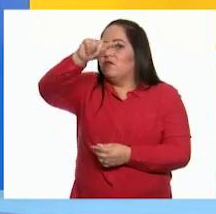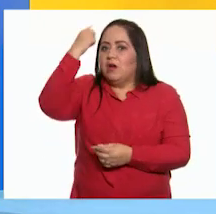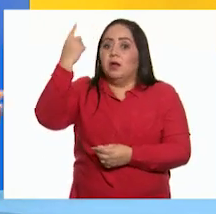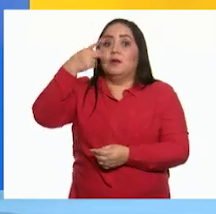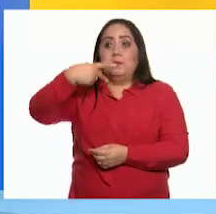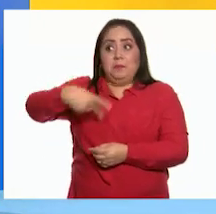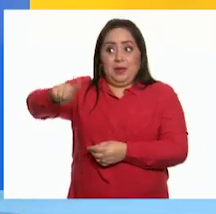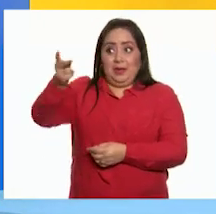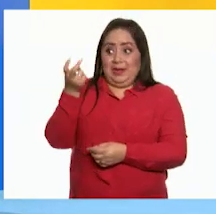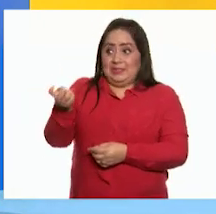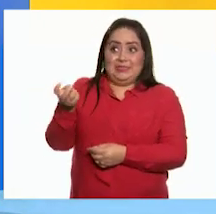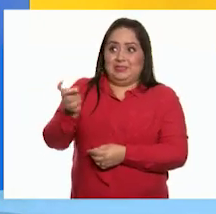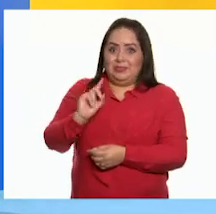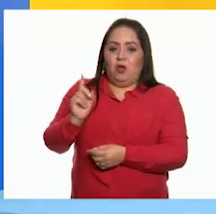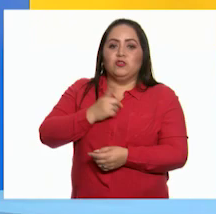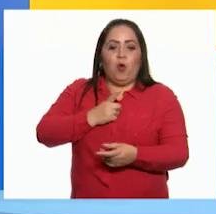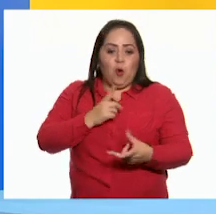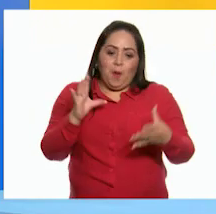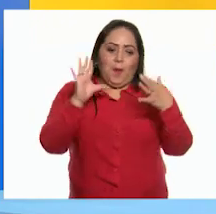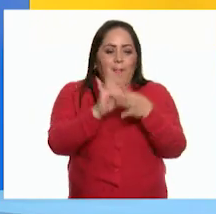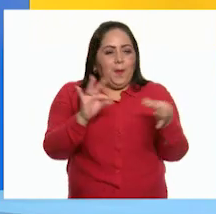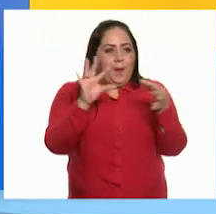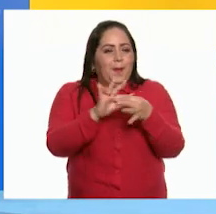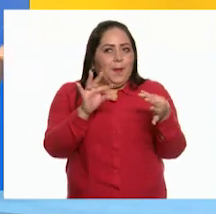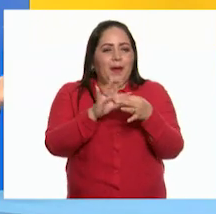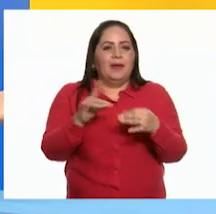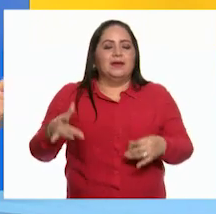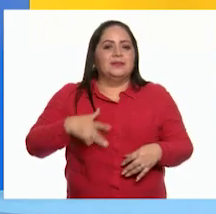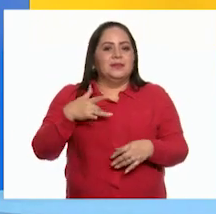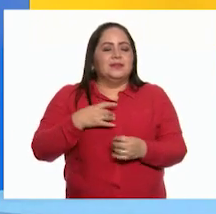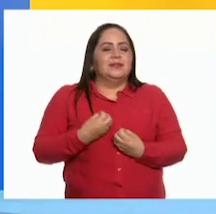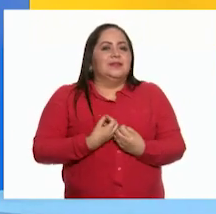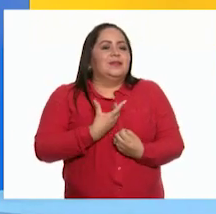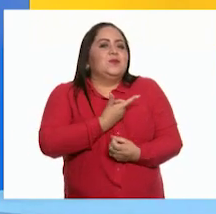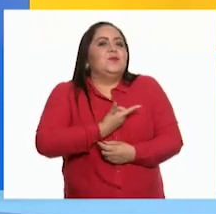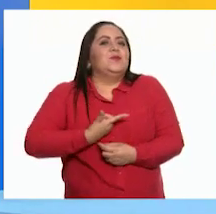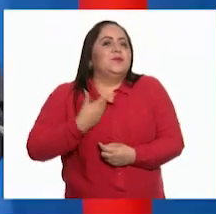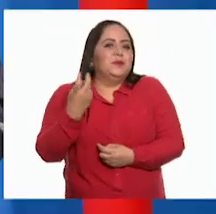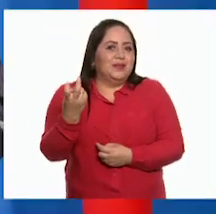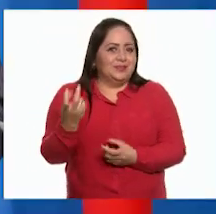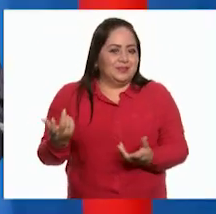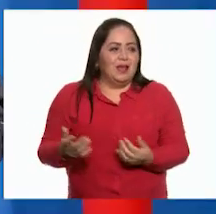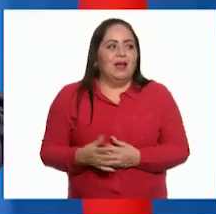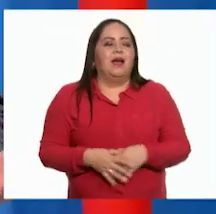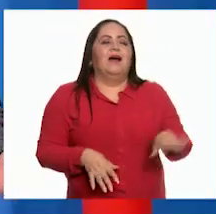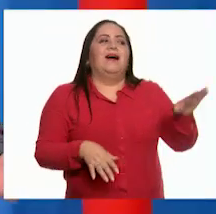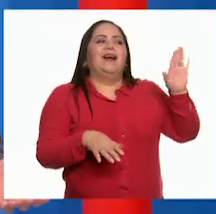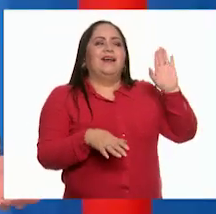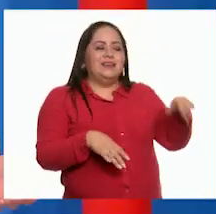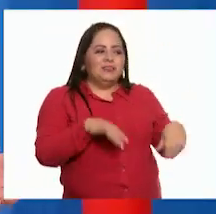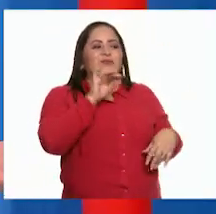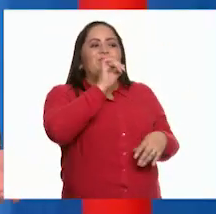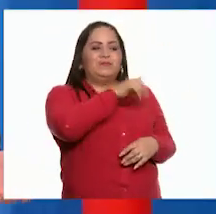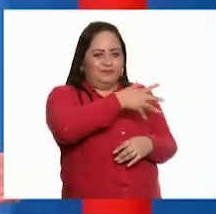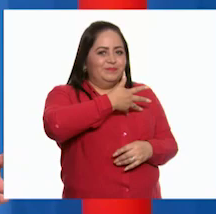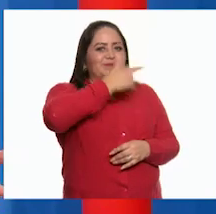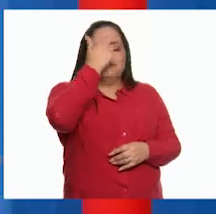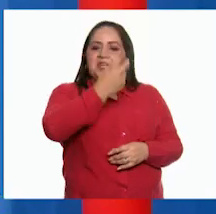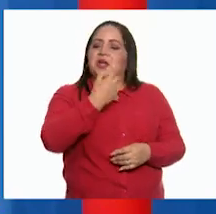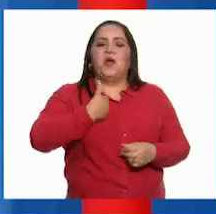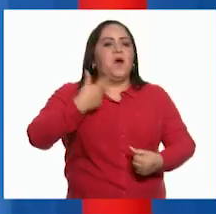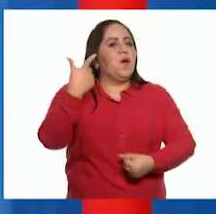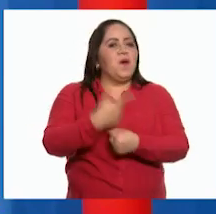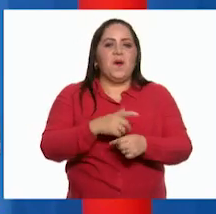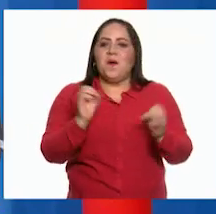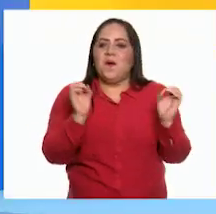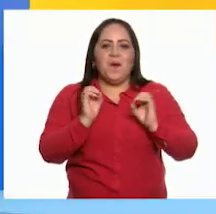estabas viviendo en ese momento la actividad que recordaste y que tanto te había gustado. Ah, bueno, pues sí, tienes razón, no me había dado cuenta